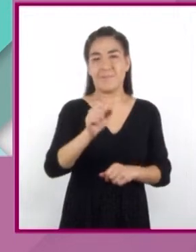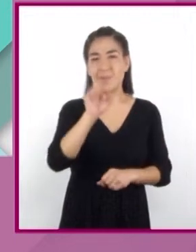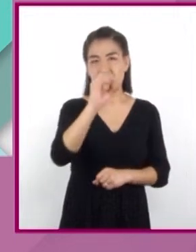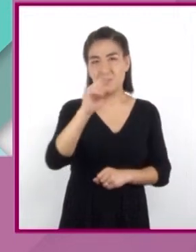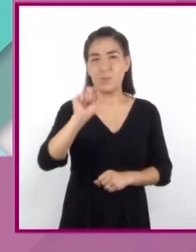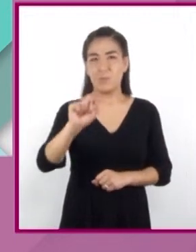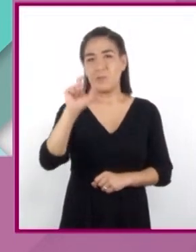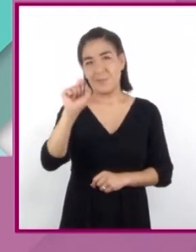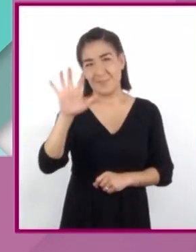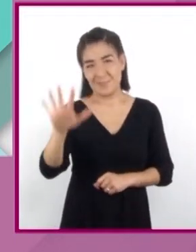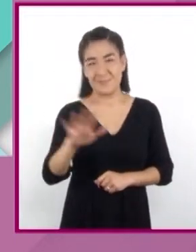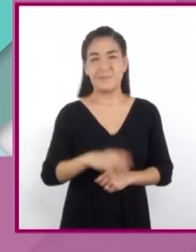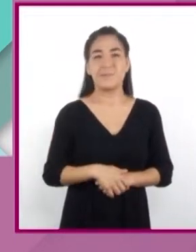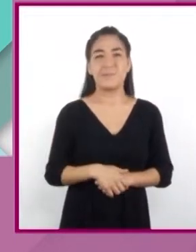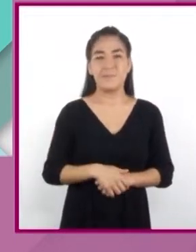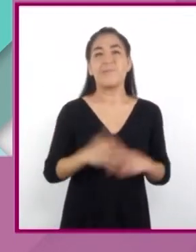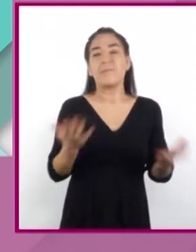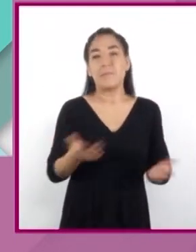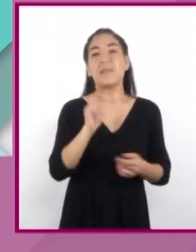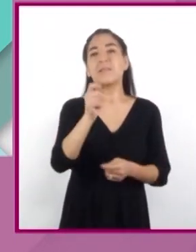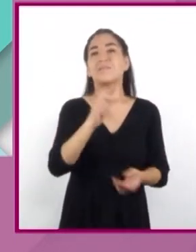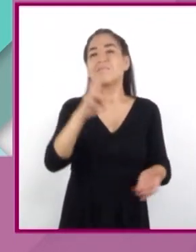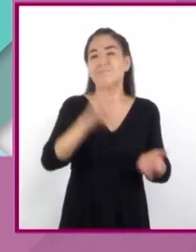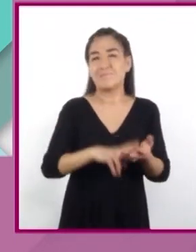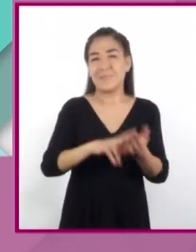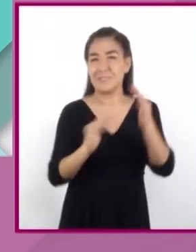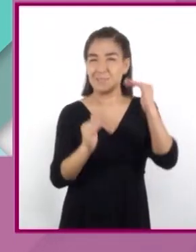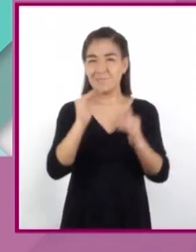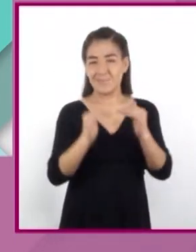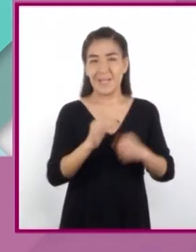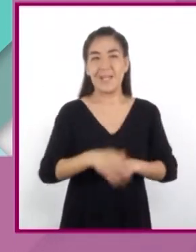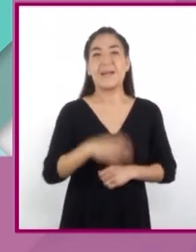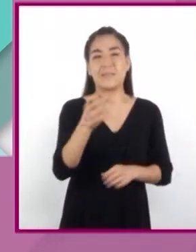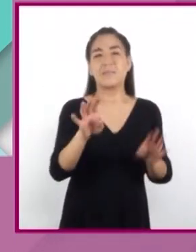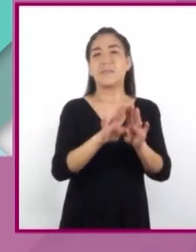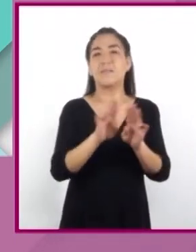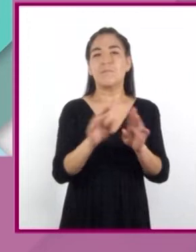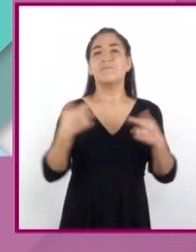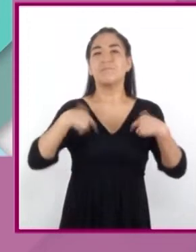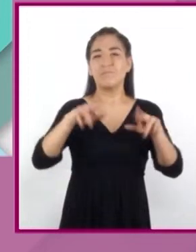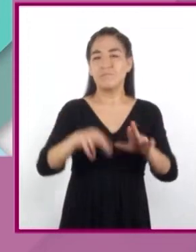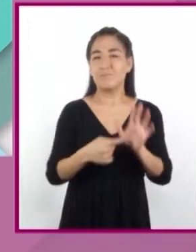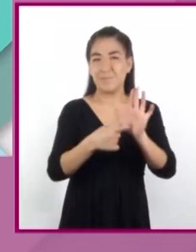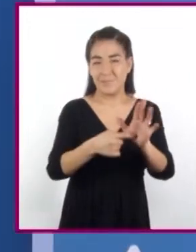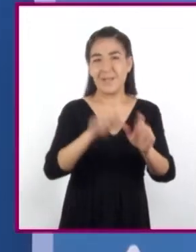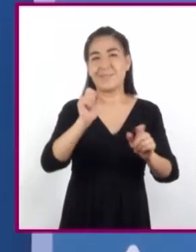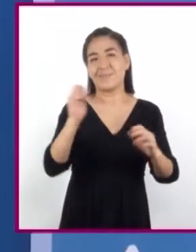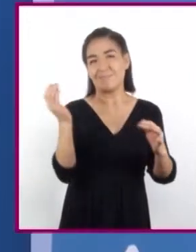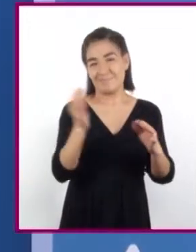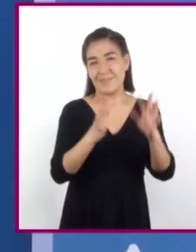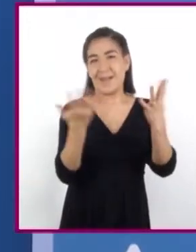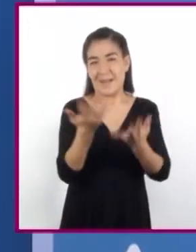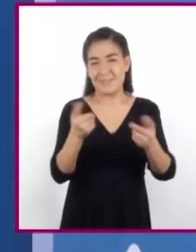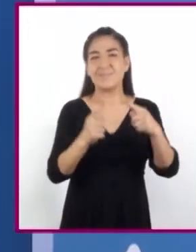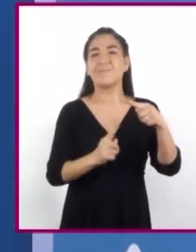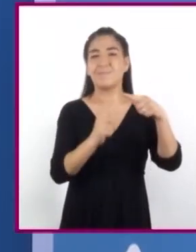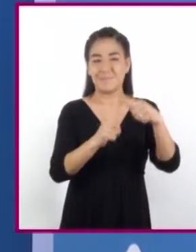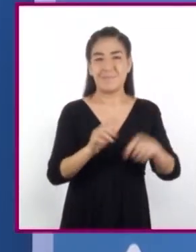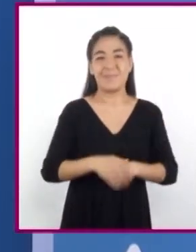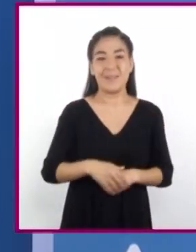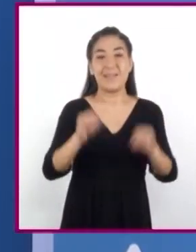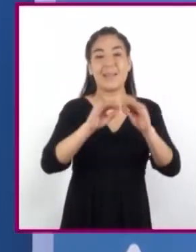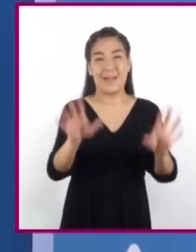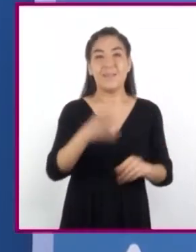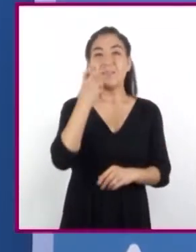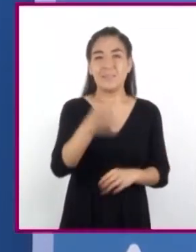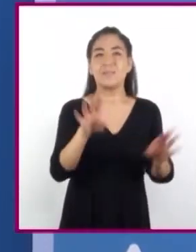0.25, ya que son equivalentes. Y esto lo podemos demostrar efectuando la división. Claro, este